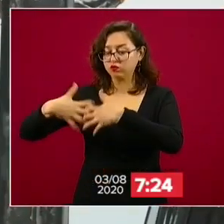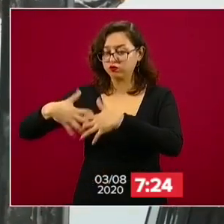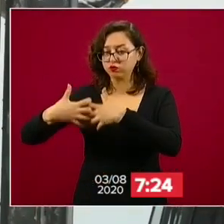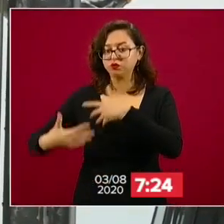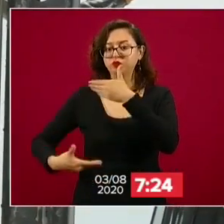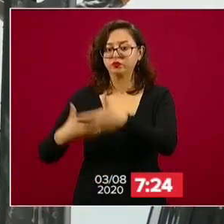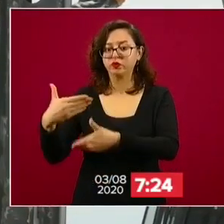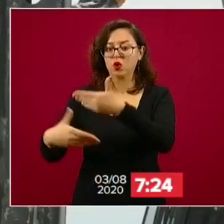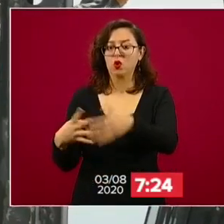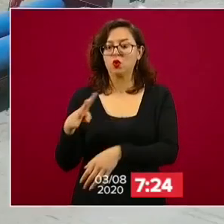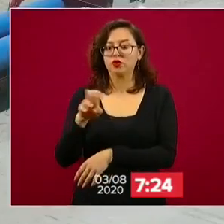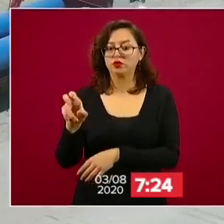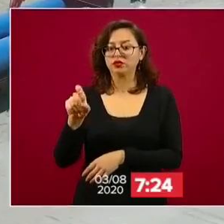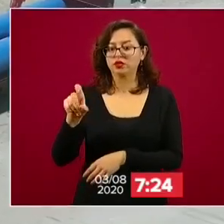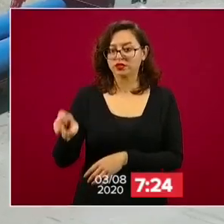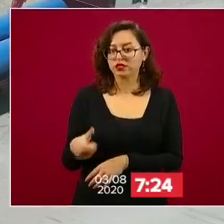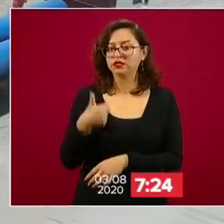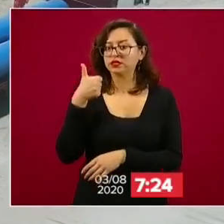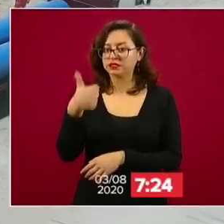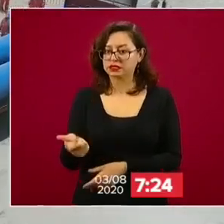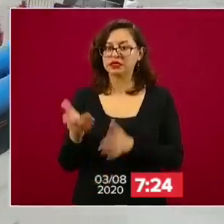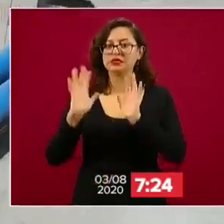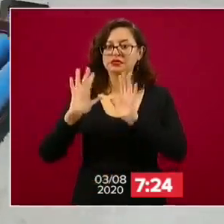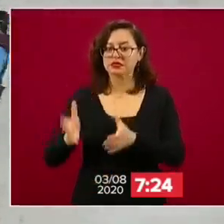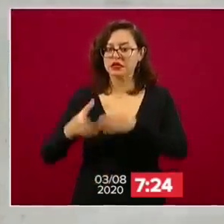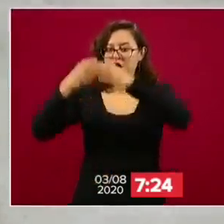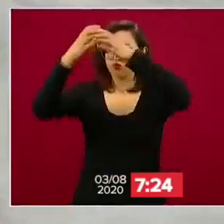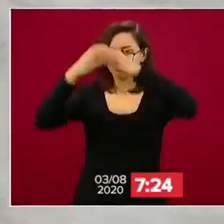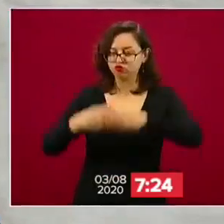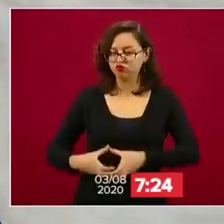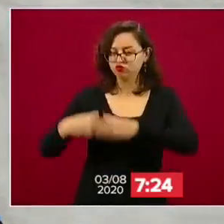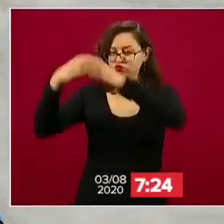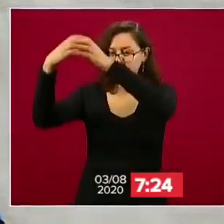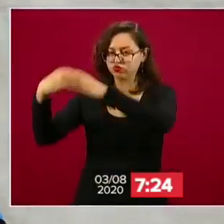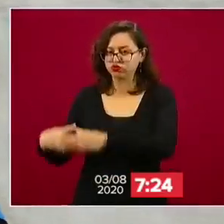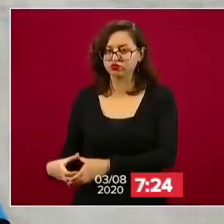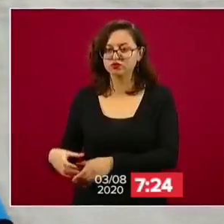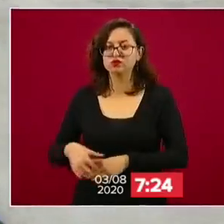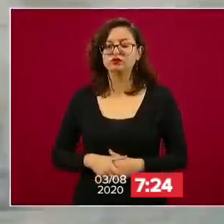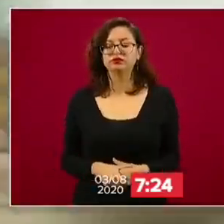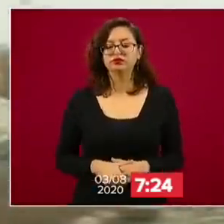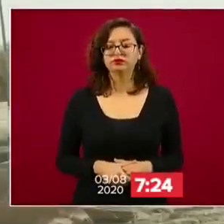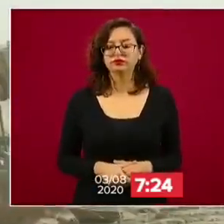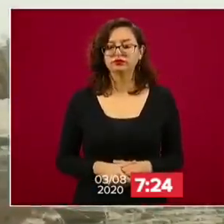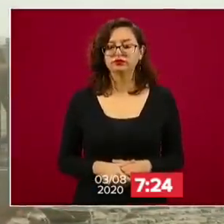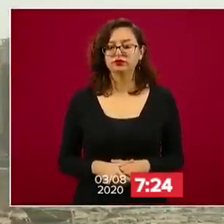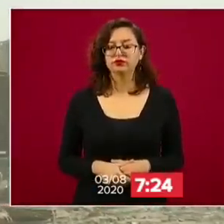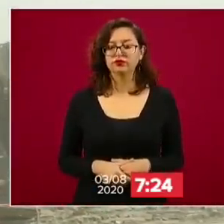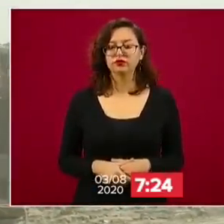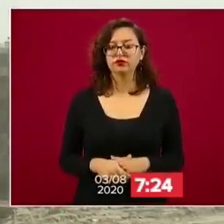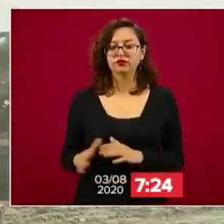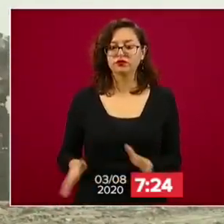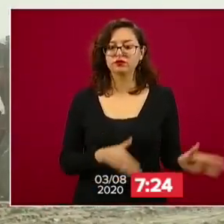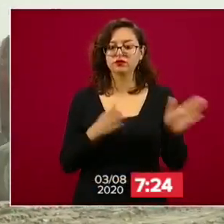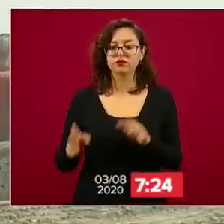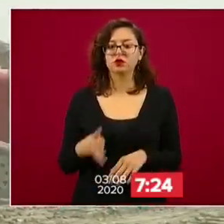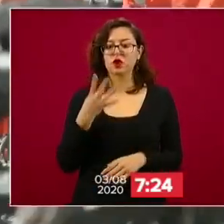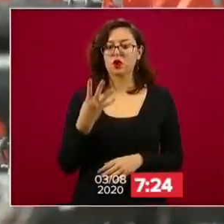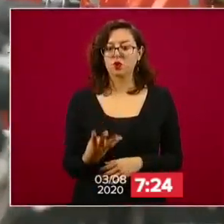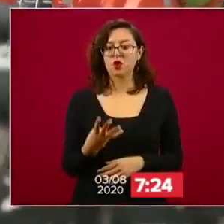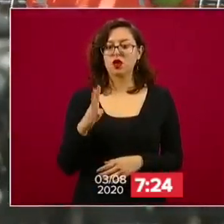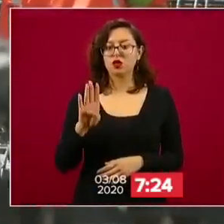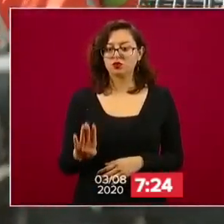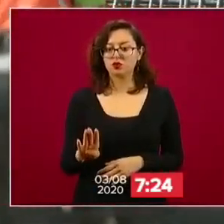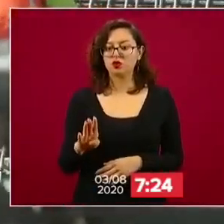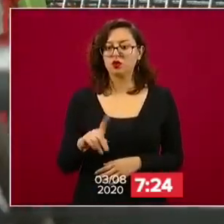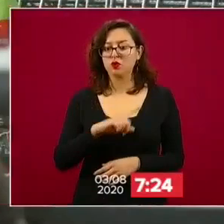avance de 436 inclusiones de 1,856. En el paquete 4B, a cargo de la